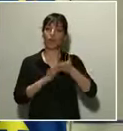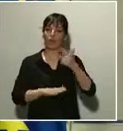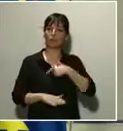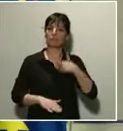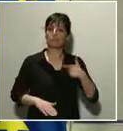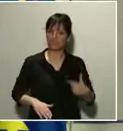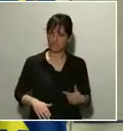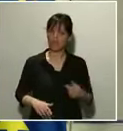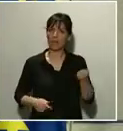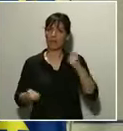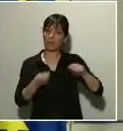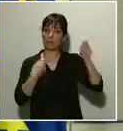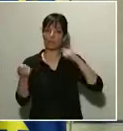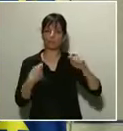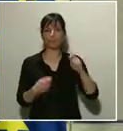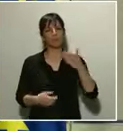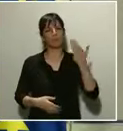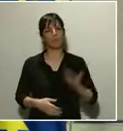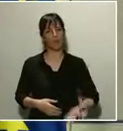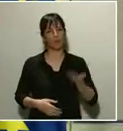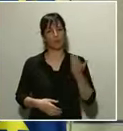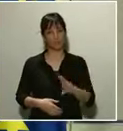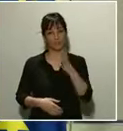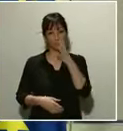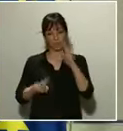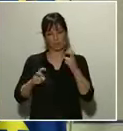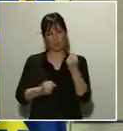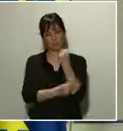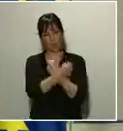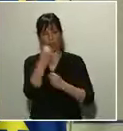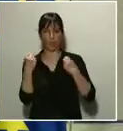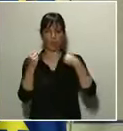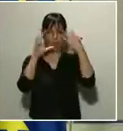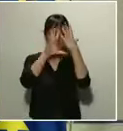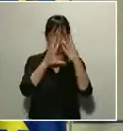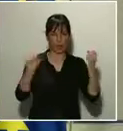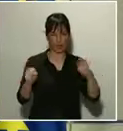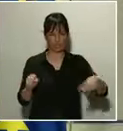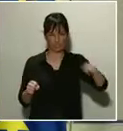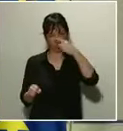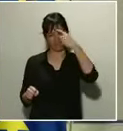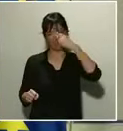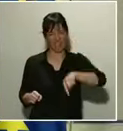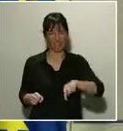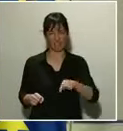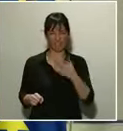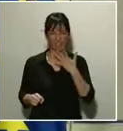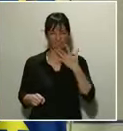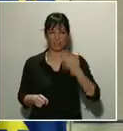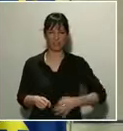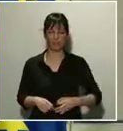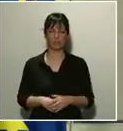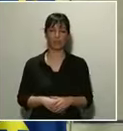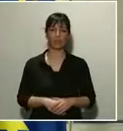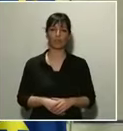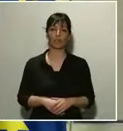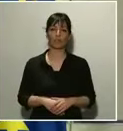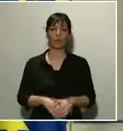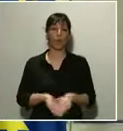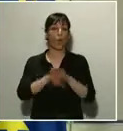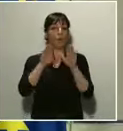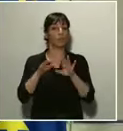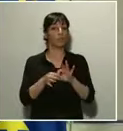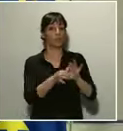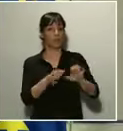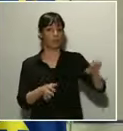importante por las razones económicas y diplomáticas que ustedes, sin duda, bien conocen. Y, finalmente, la Unión Europea. En la